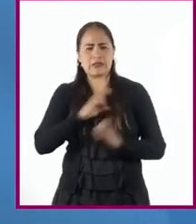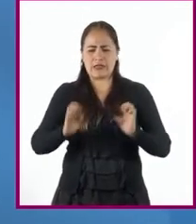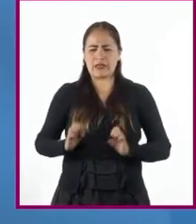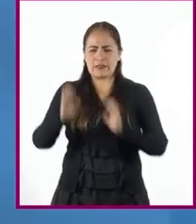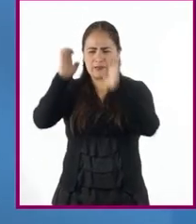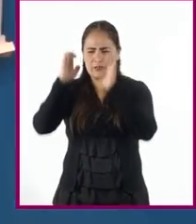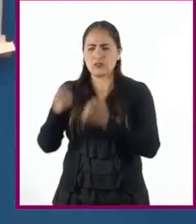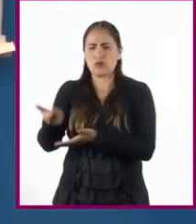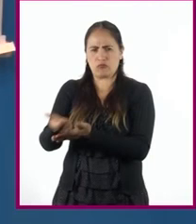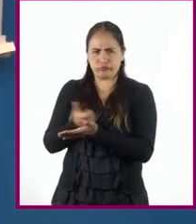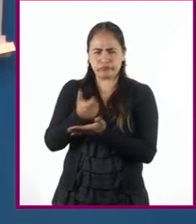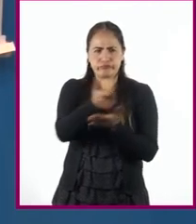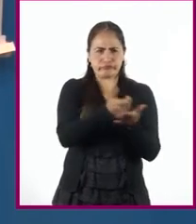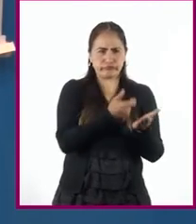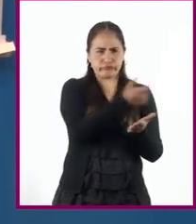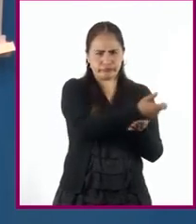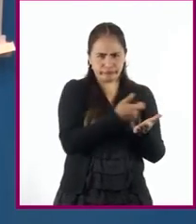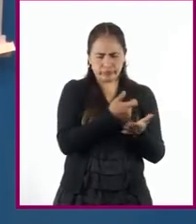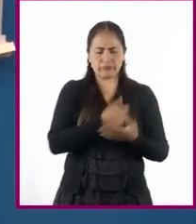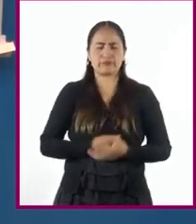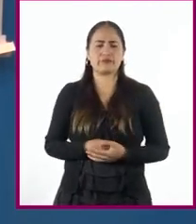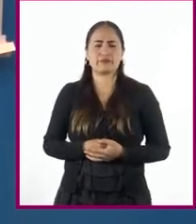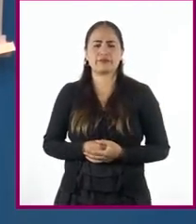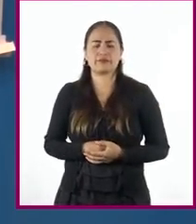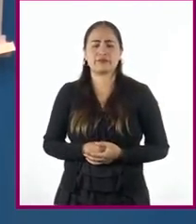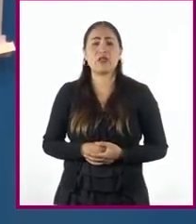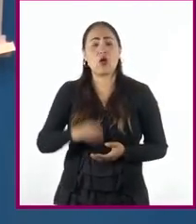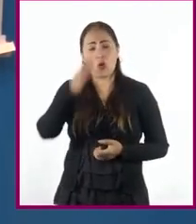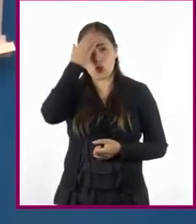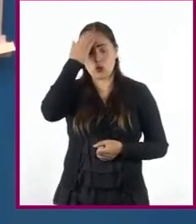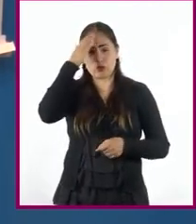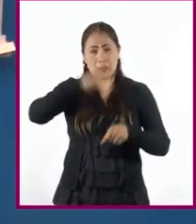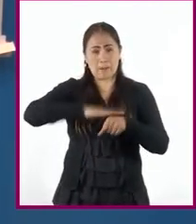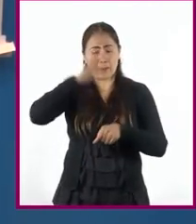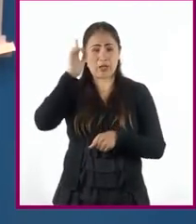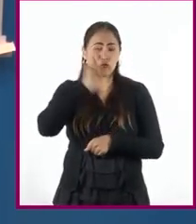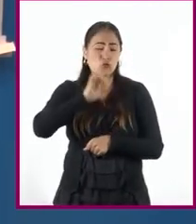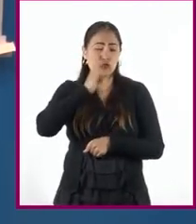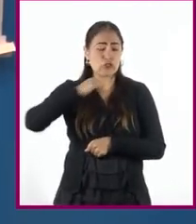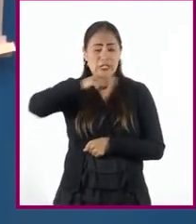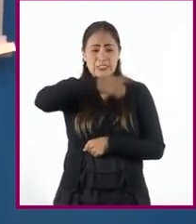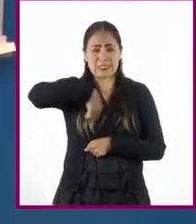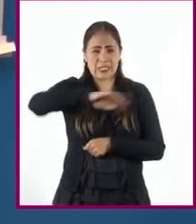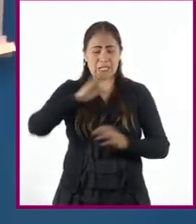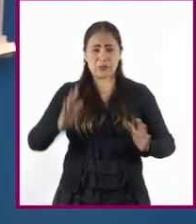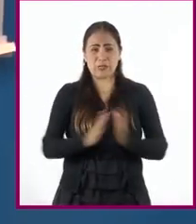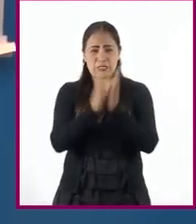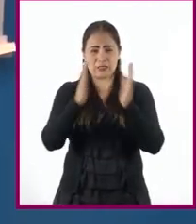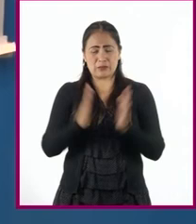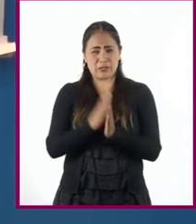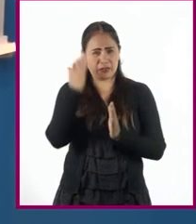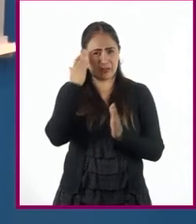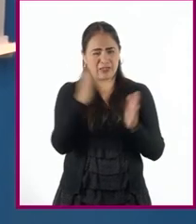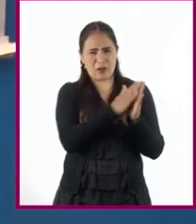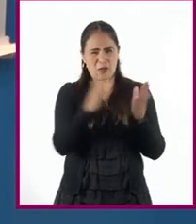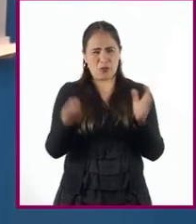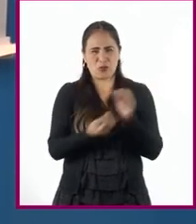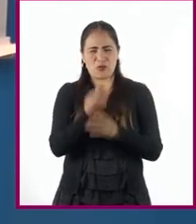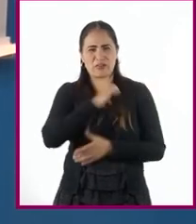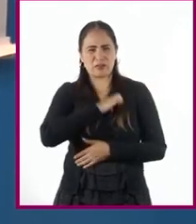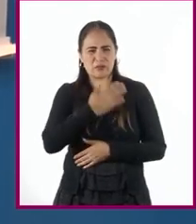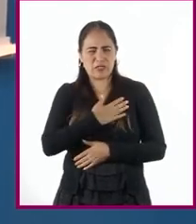alquilados. Para conocer más acerca de la participación de las mujeres en la economía no hispana,